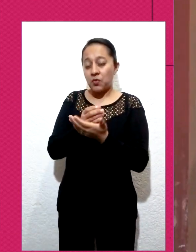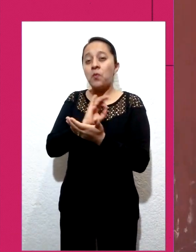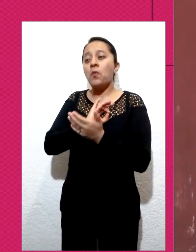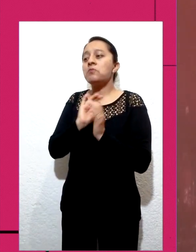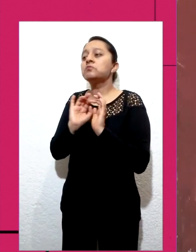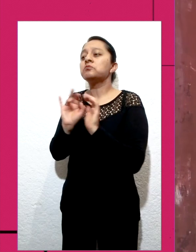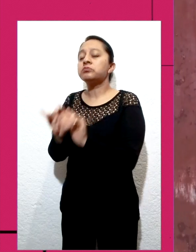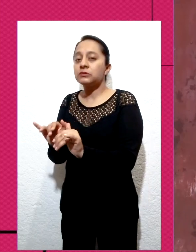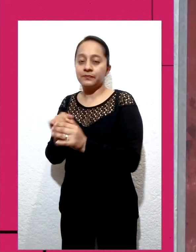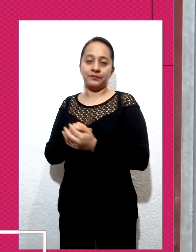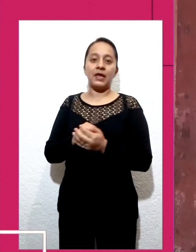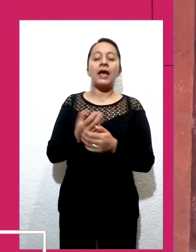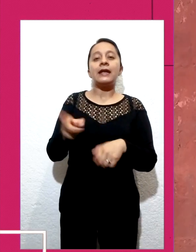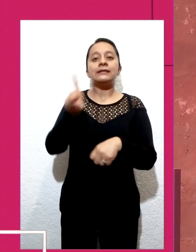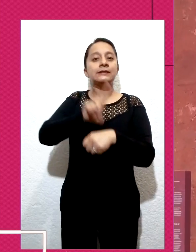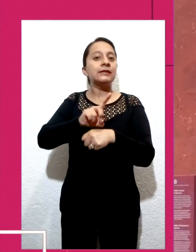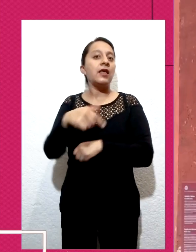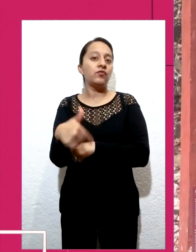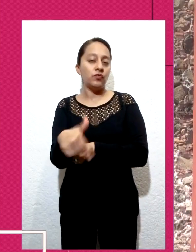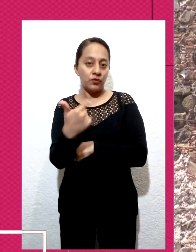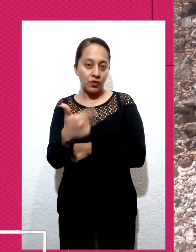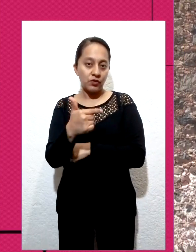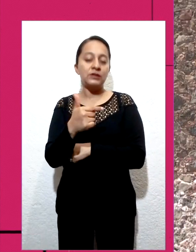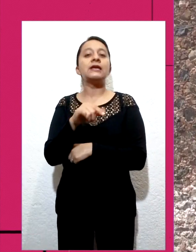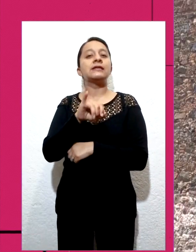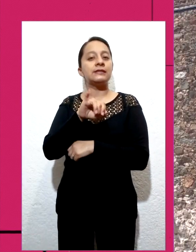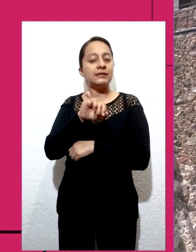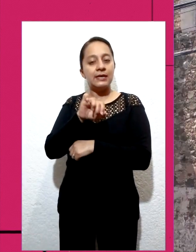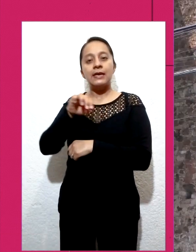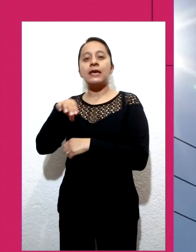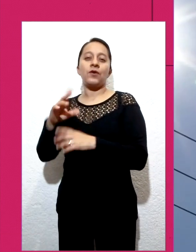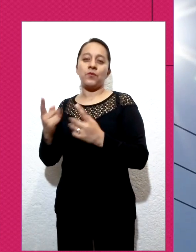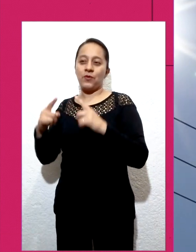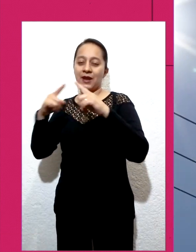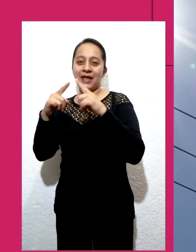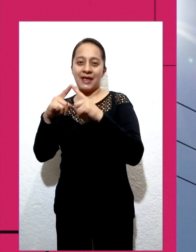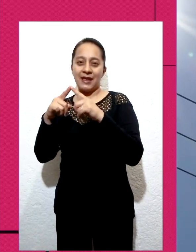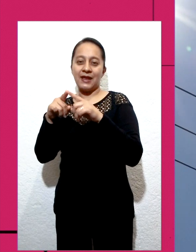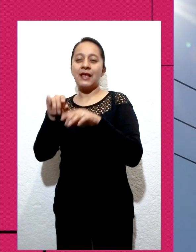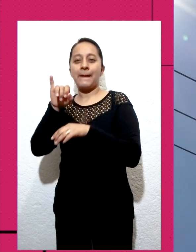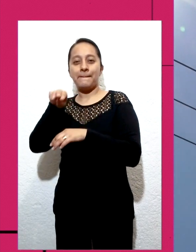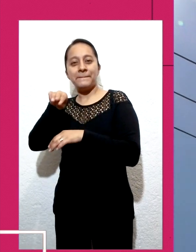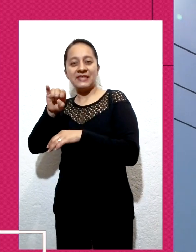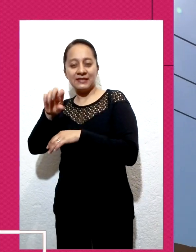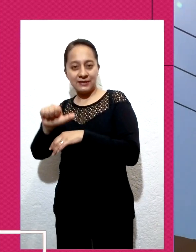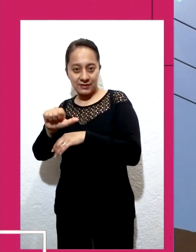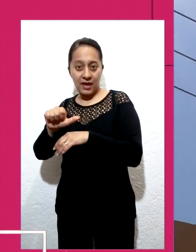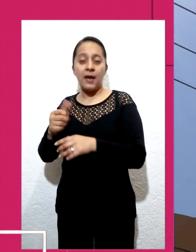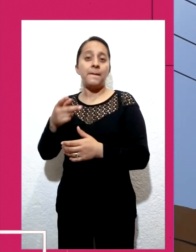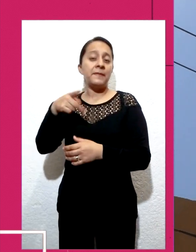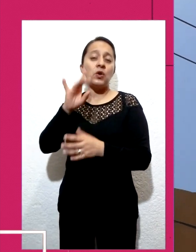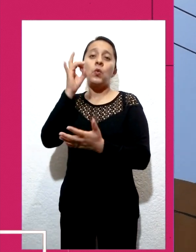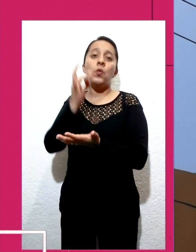personas que previamente hayan solicitado su boleto en la congregación para ingresar al templo. Las misas se llevarán a cabo cada dos